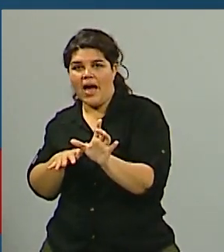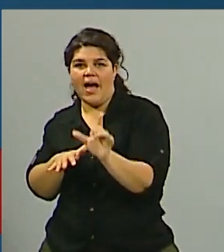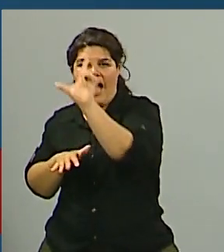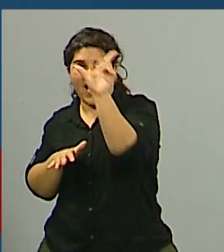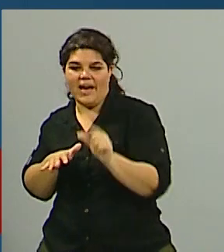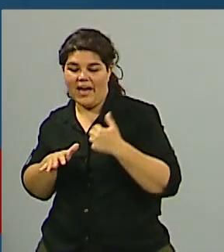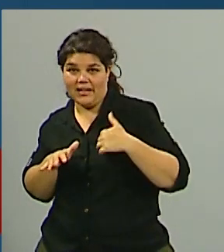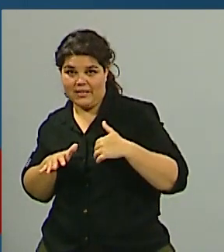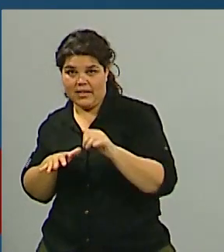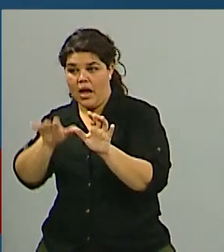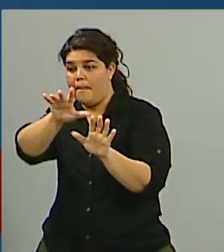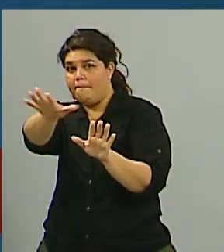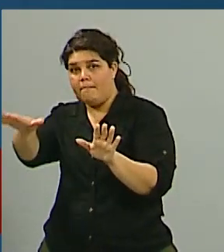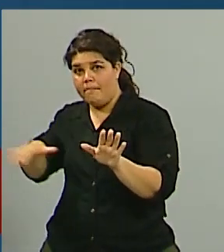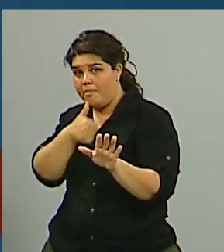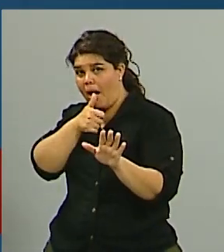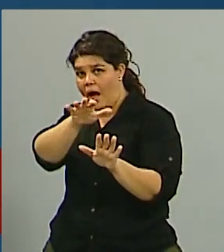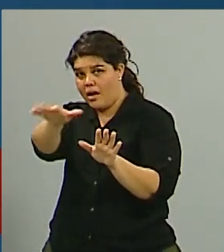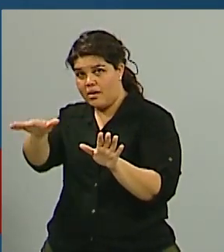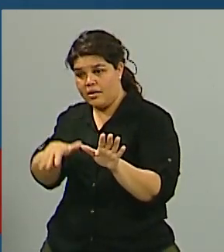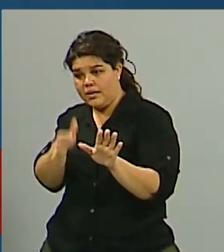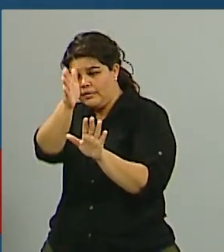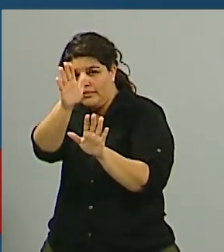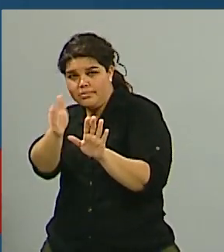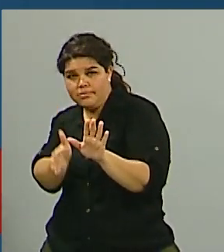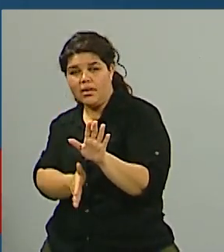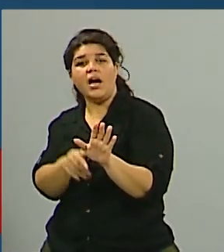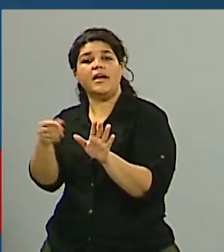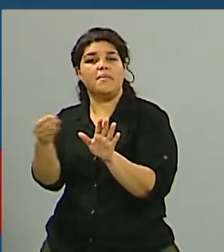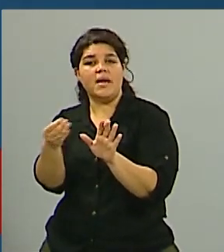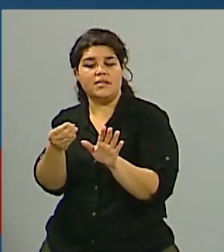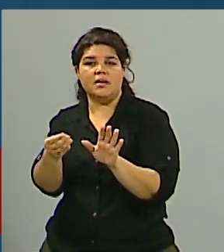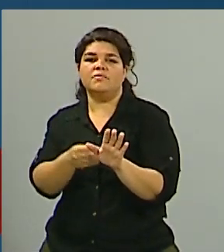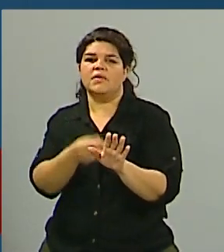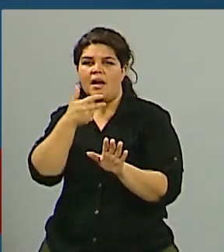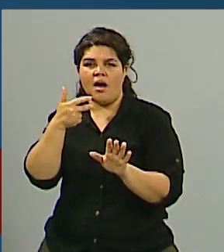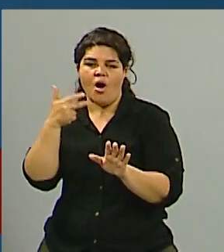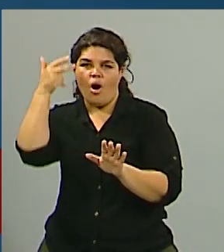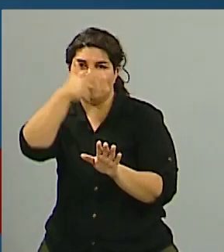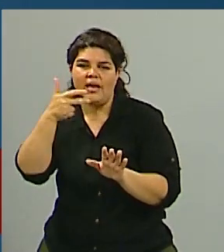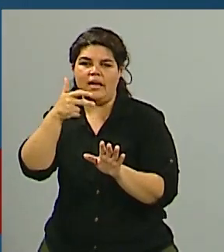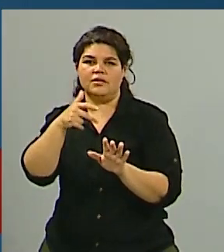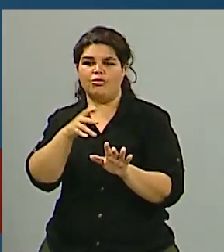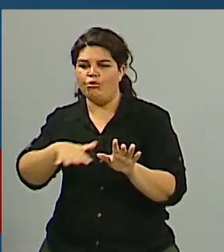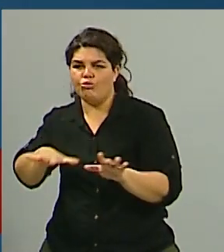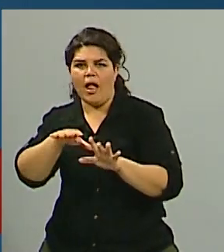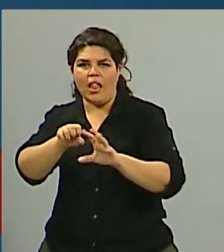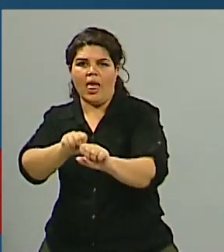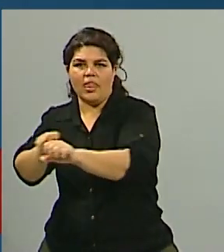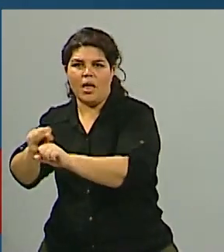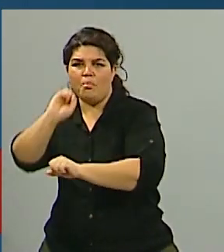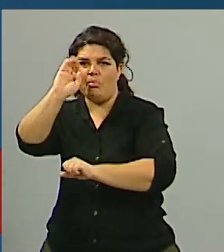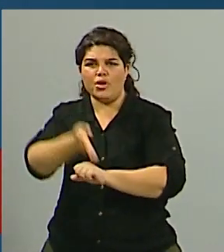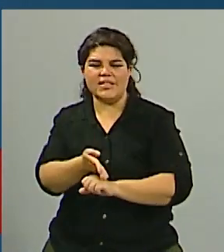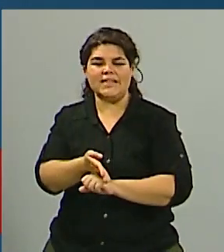% de aumento por ejemplo para alquileres o para la hotelería en comparación con el verano pasado pero después quedó en la nada ese porcentaje